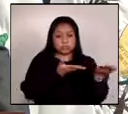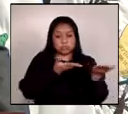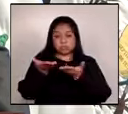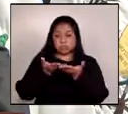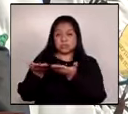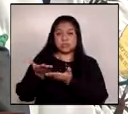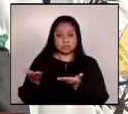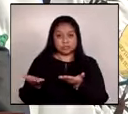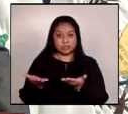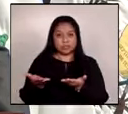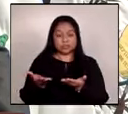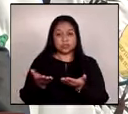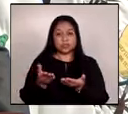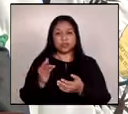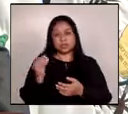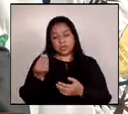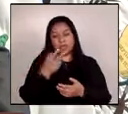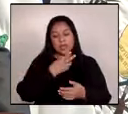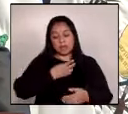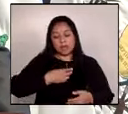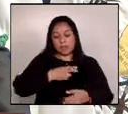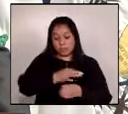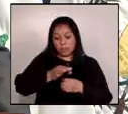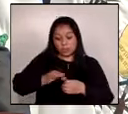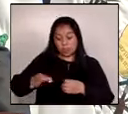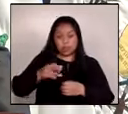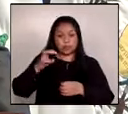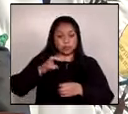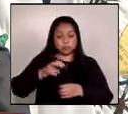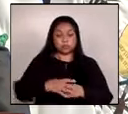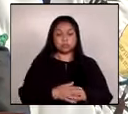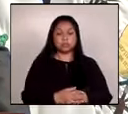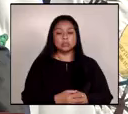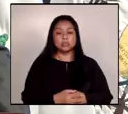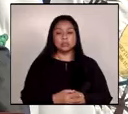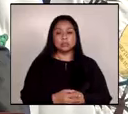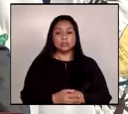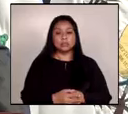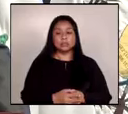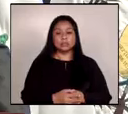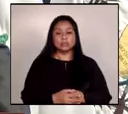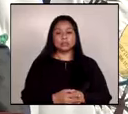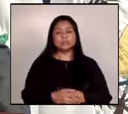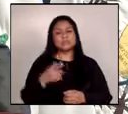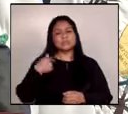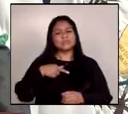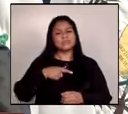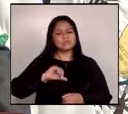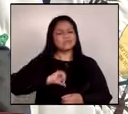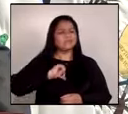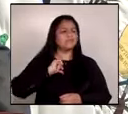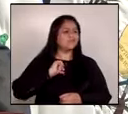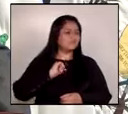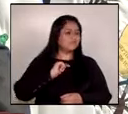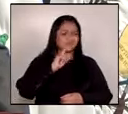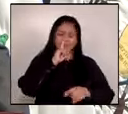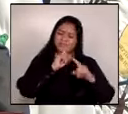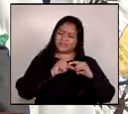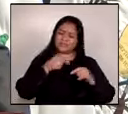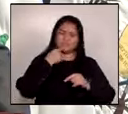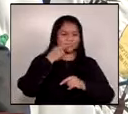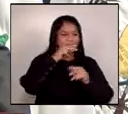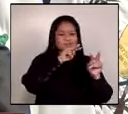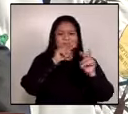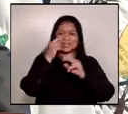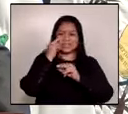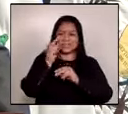que el pueblo de Guatemala necesita. Y nos indignamos al saber